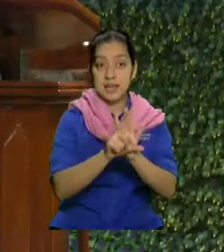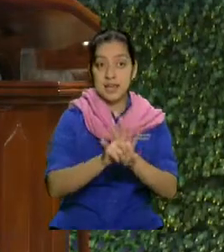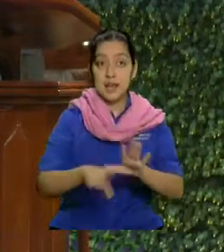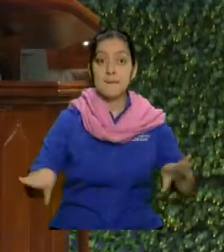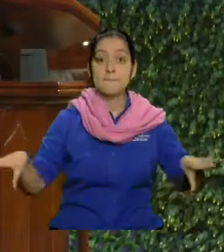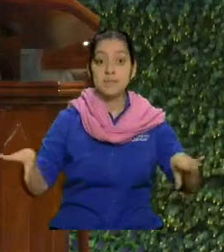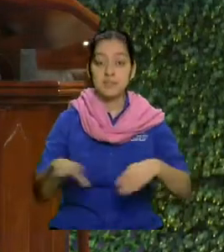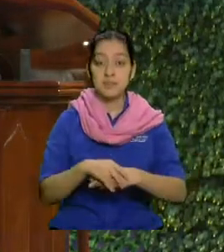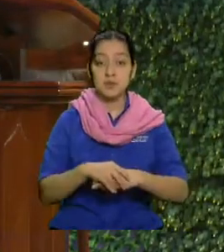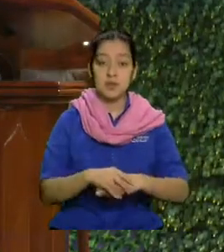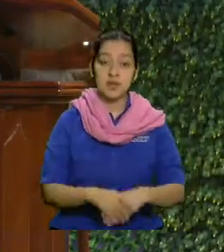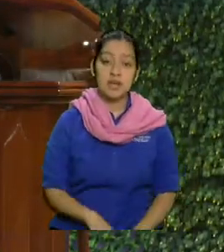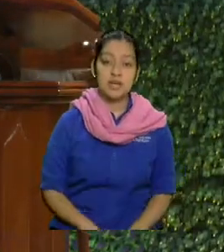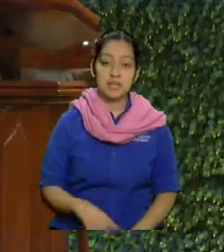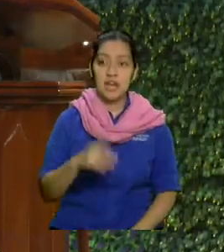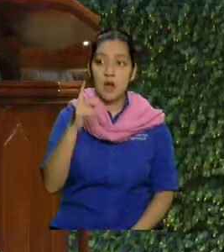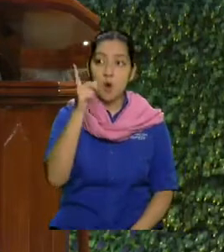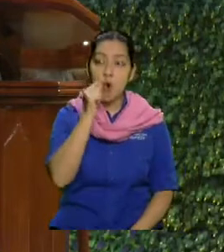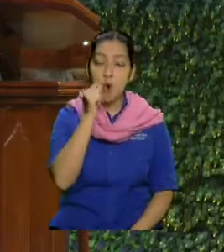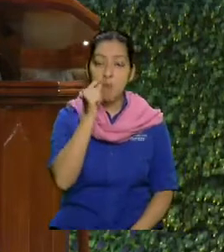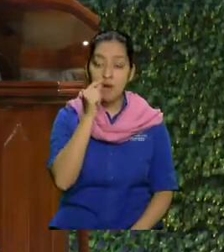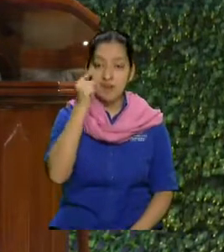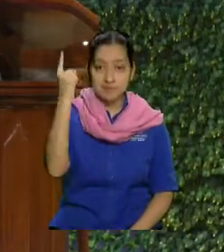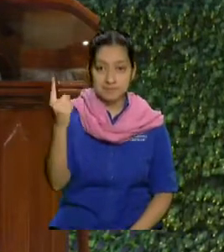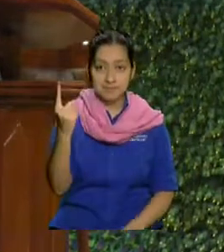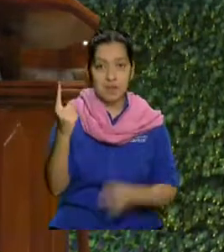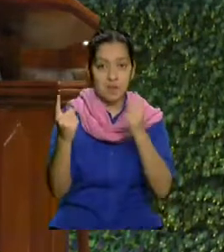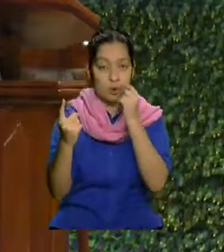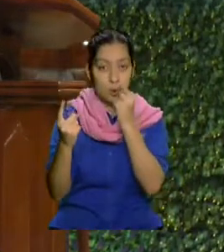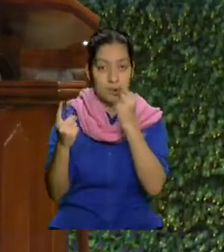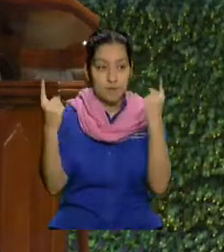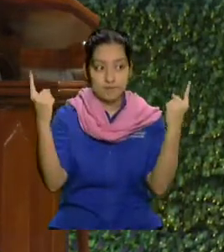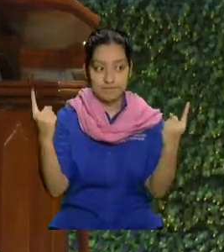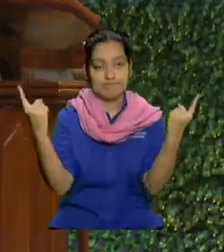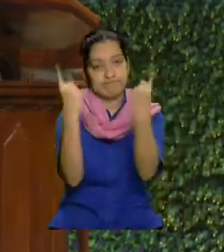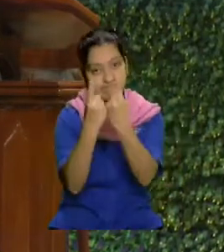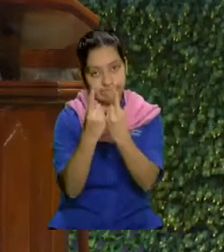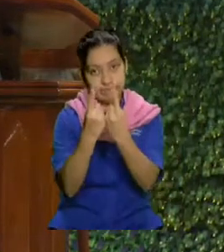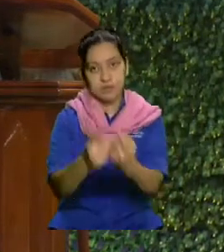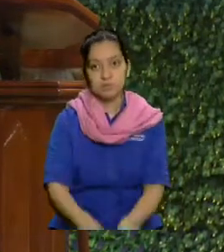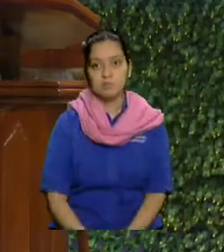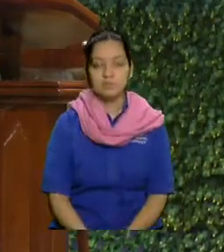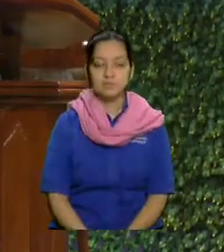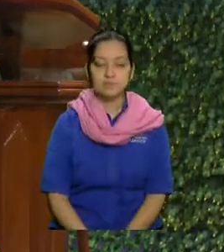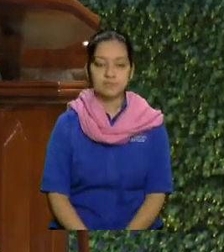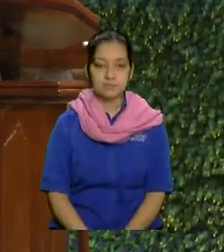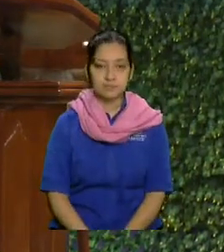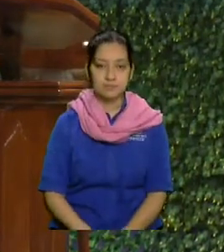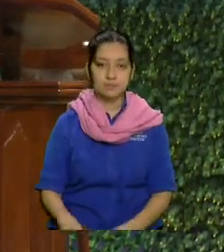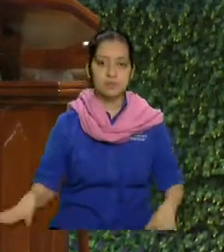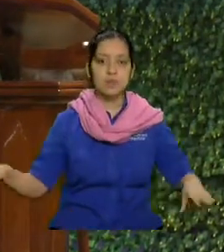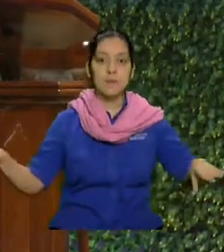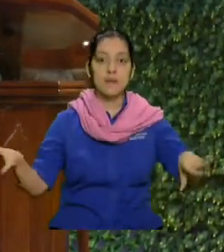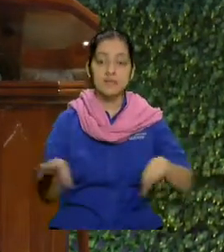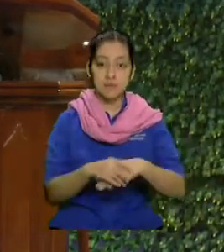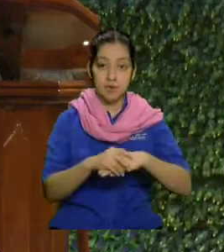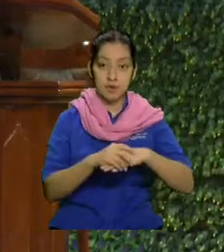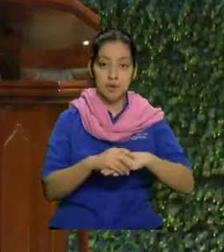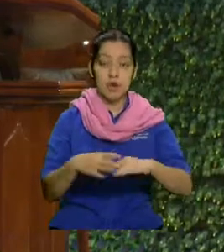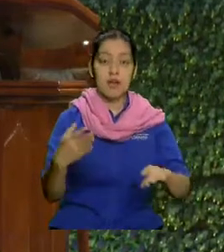entre personas del mismo sexo. Lo cual es ilógico. Porque matrimonio es una palabra que proviene de la palabra matriz.